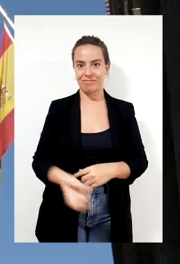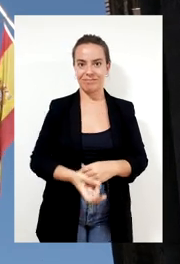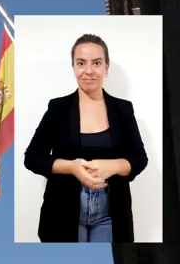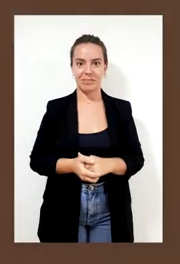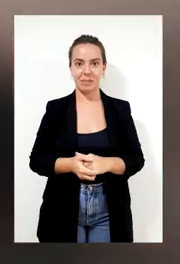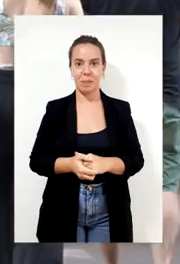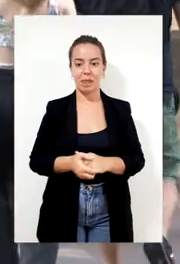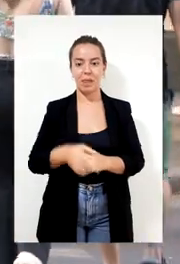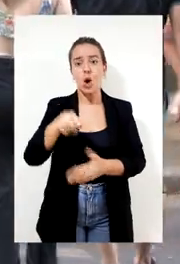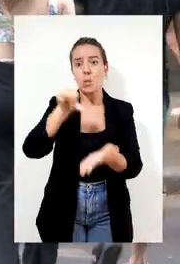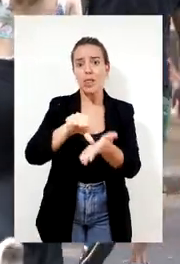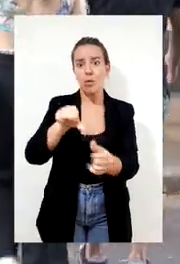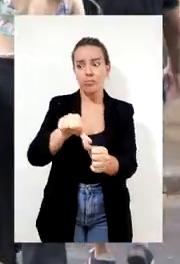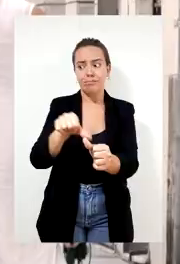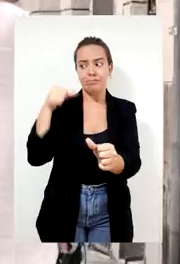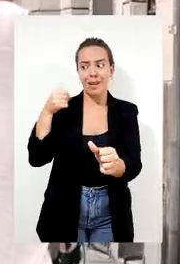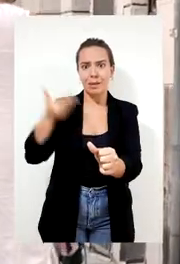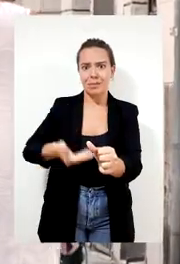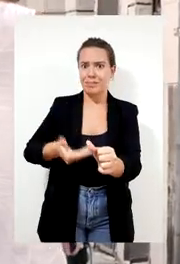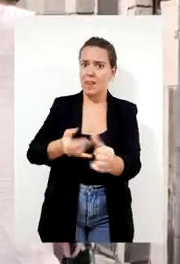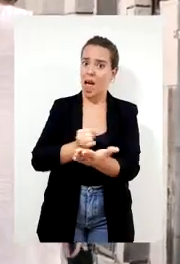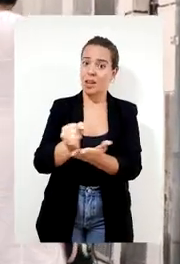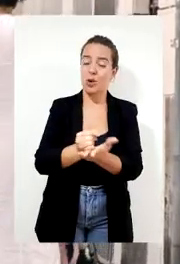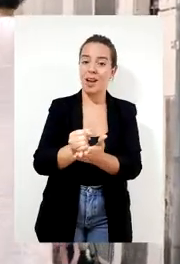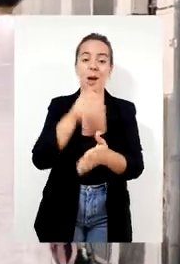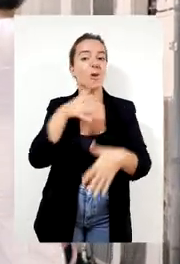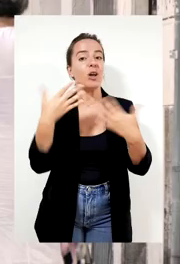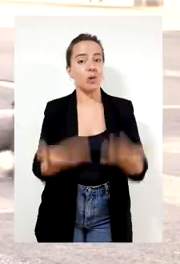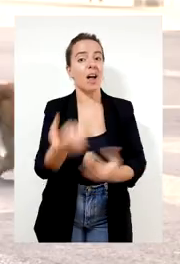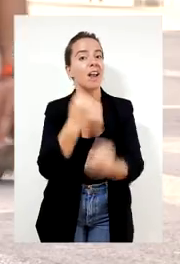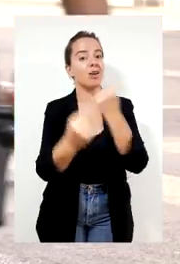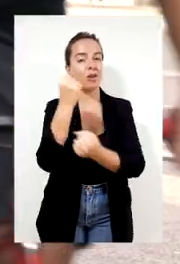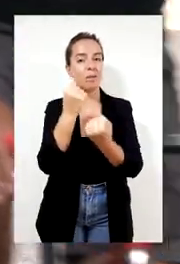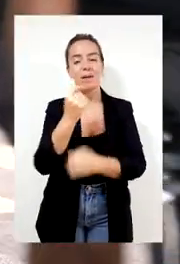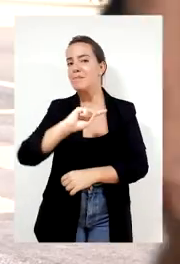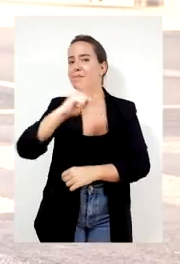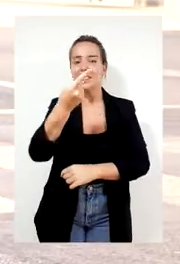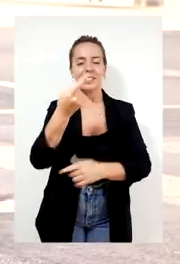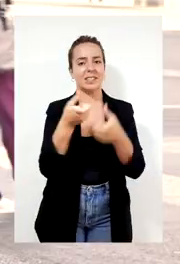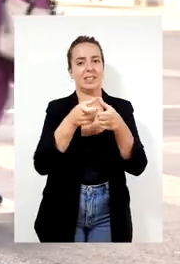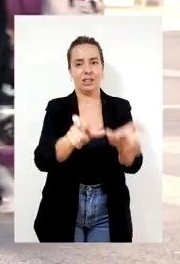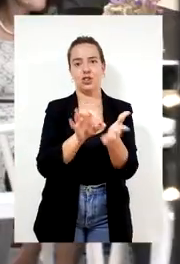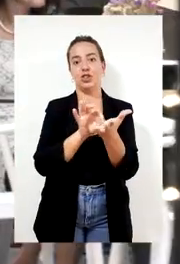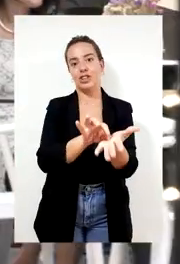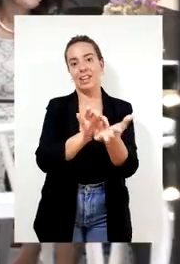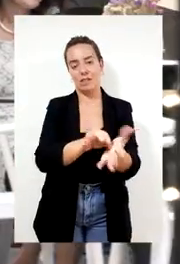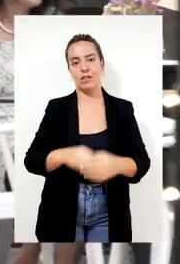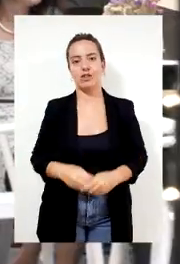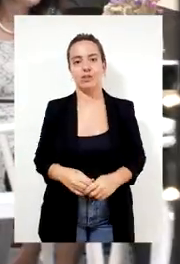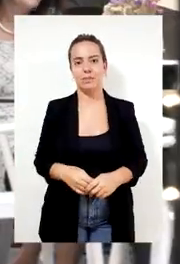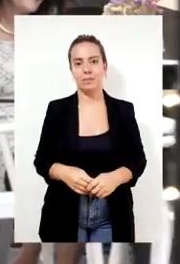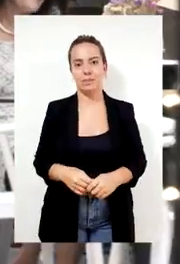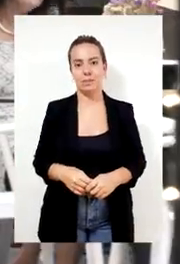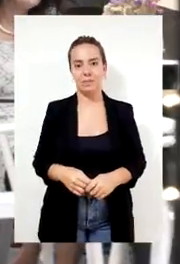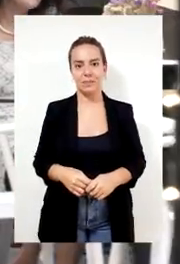variado. Un municipio con un pasado esencialmente agrícola, pero cuya economía se basa hoy en día principalmente en el